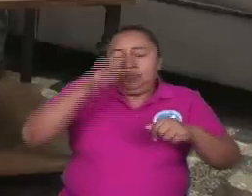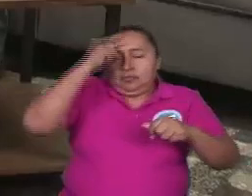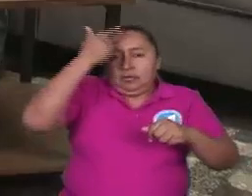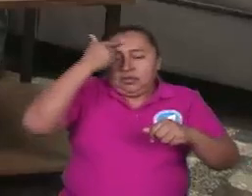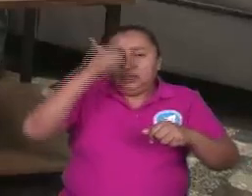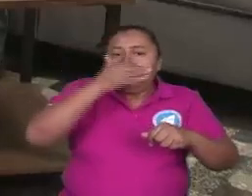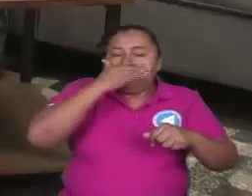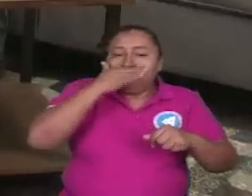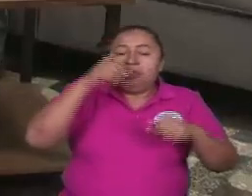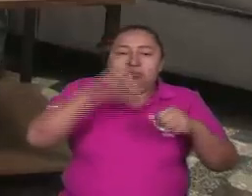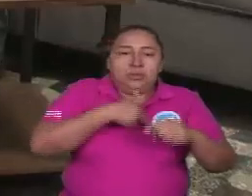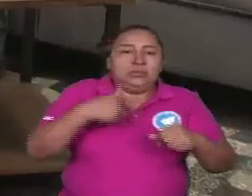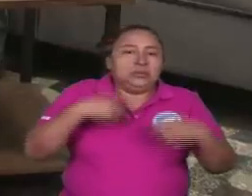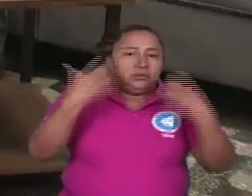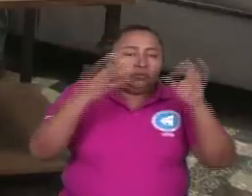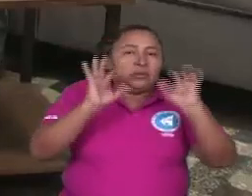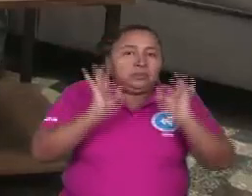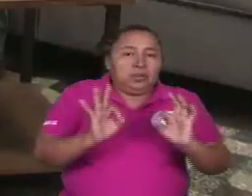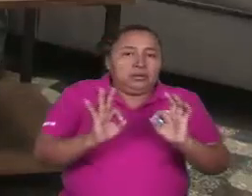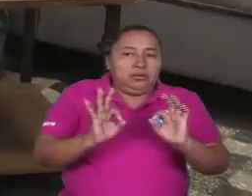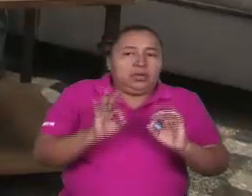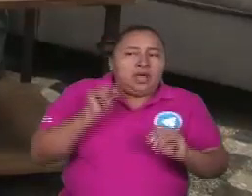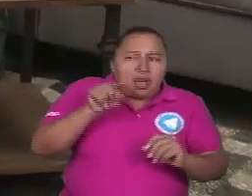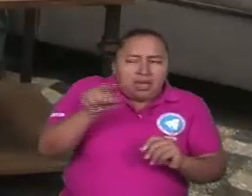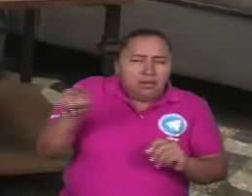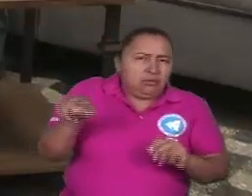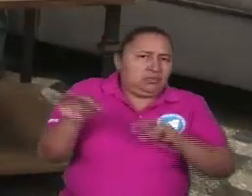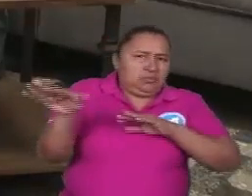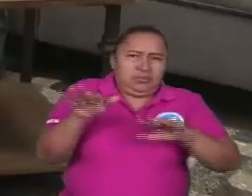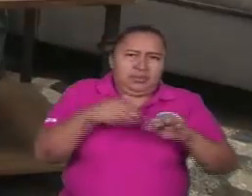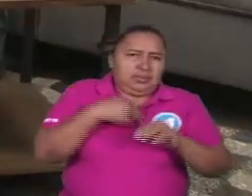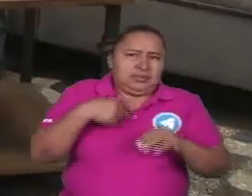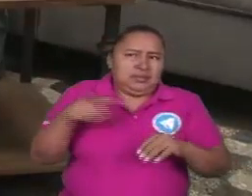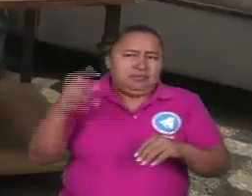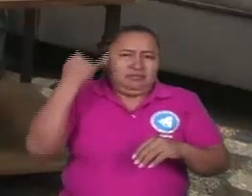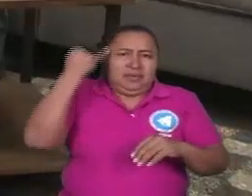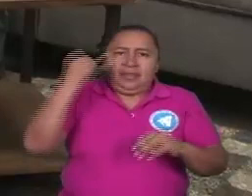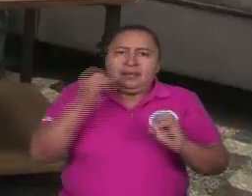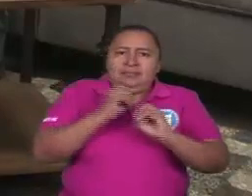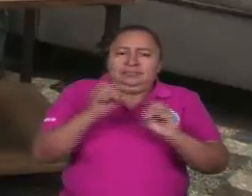este gobierno por hacer las cosas bien, no le daba para que hicieran esa aventura irresponsable